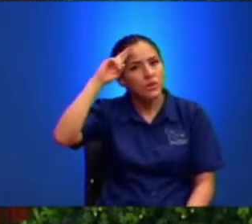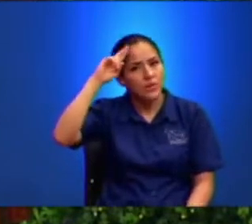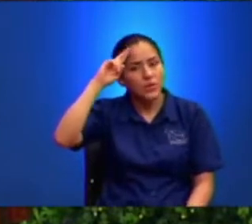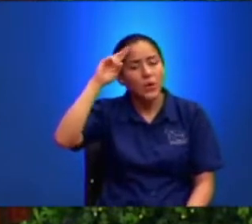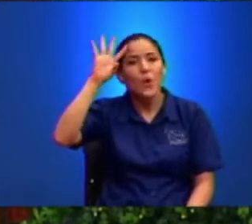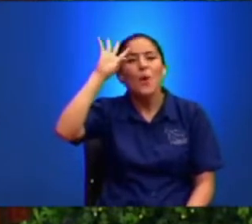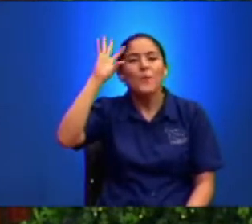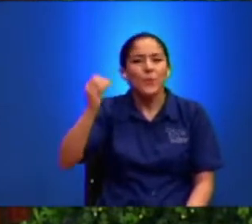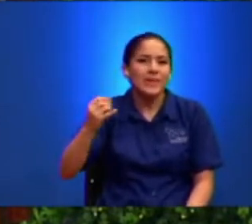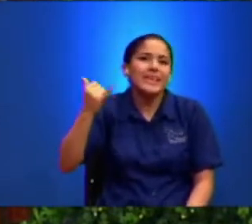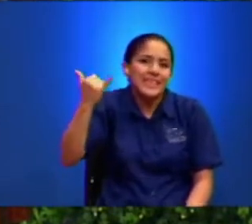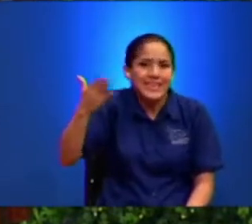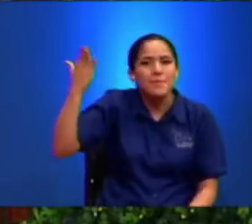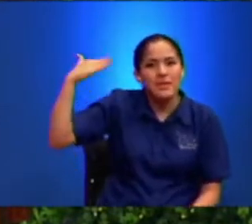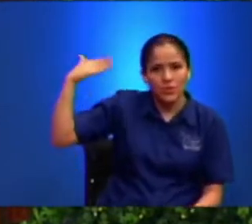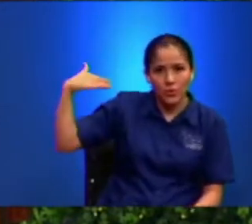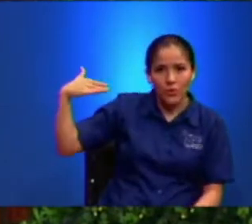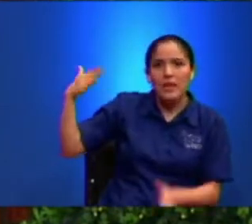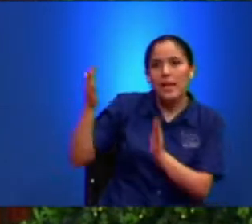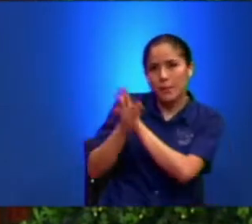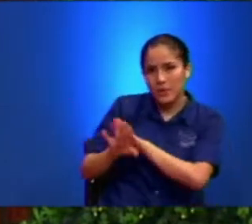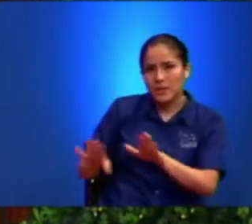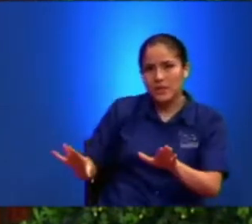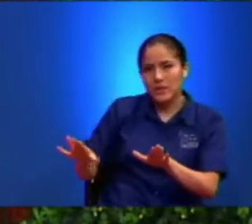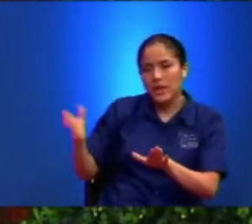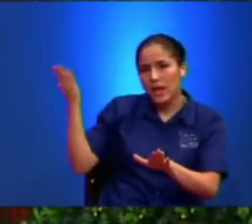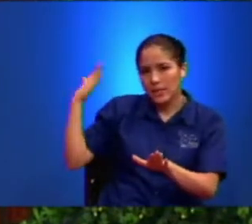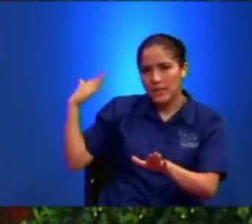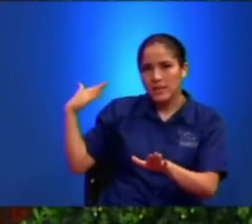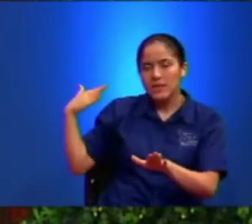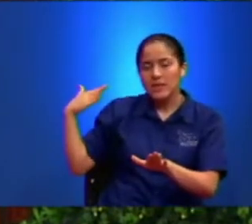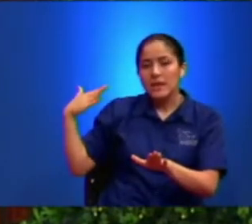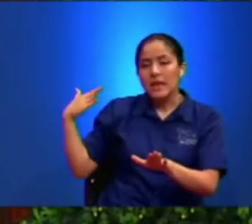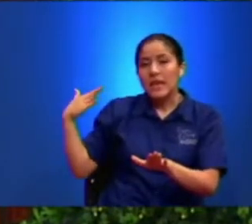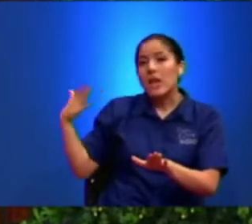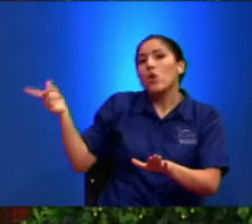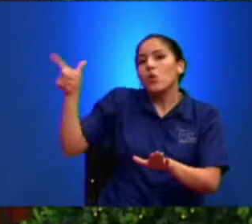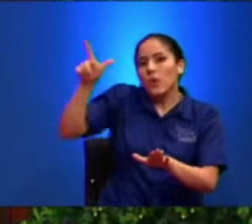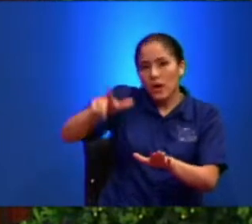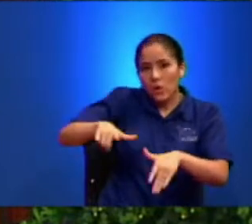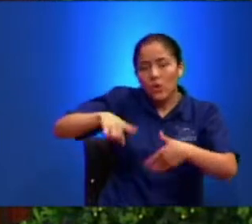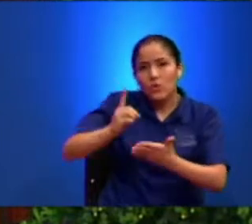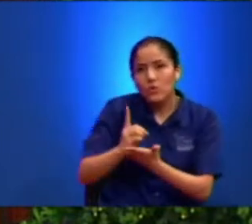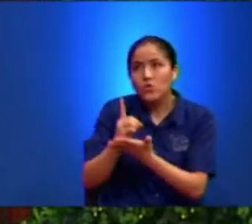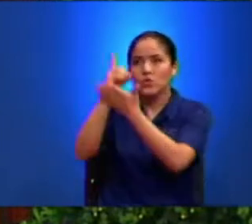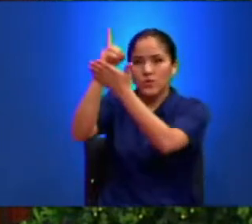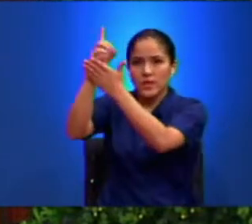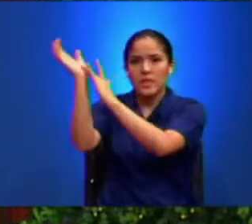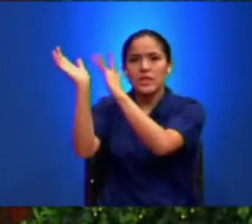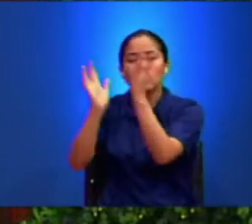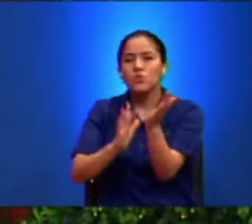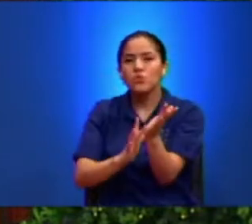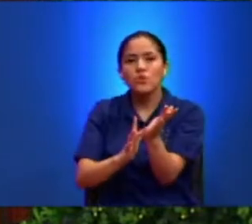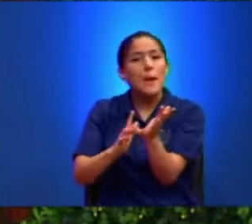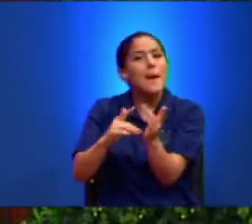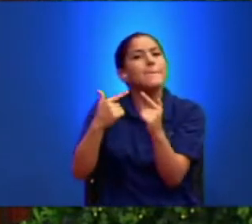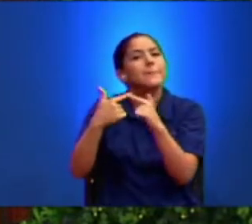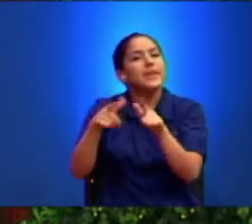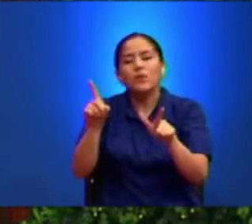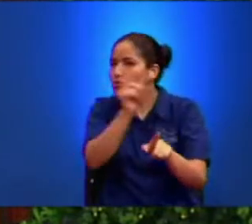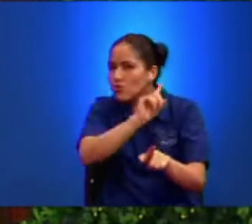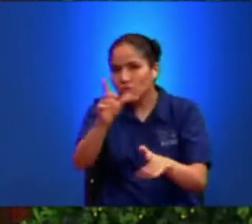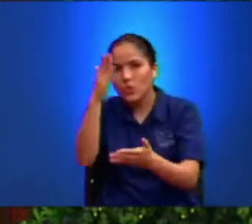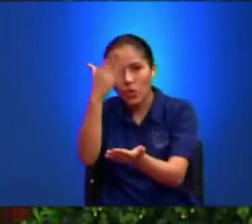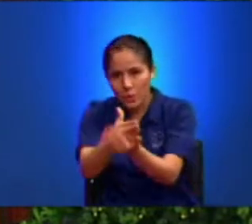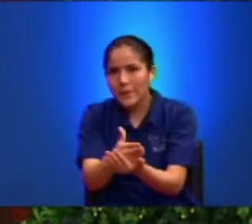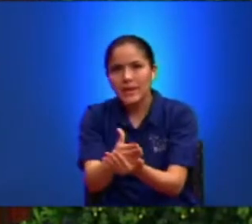Y entonces Él es ascendido Cuando asciende No deja el tema No lo deja Porque es